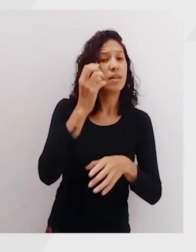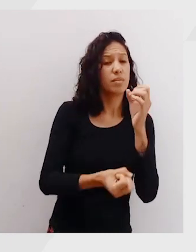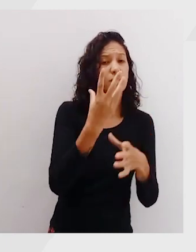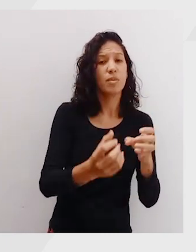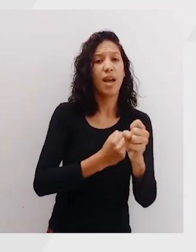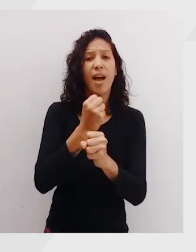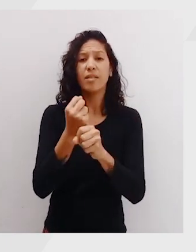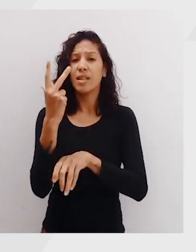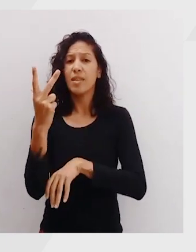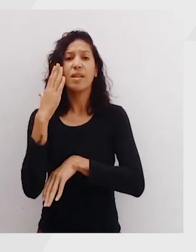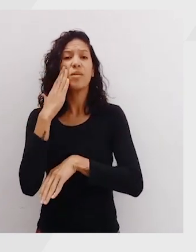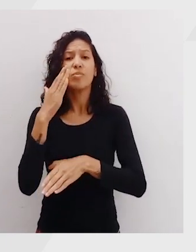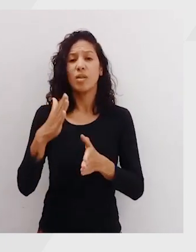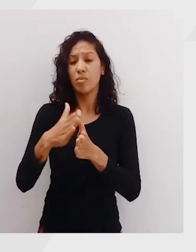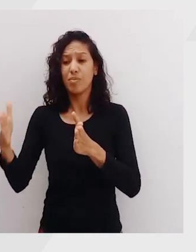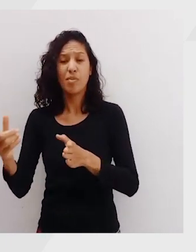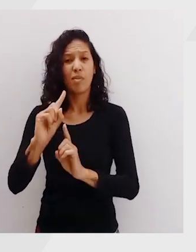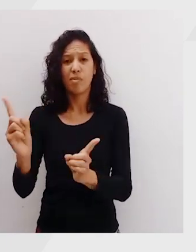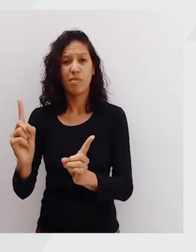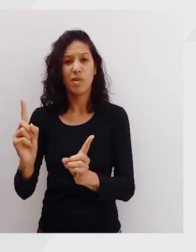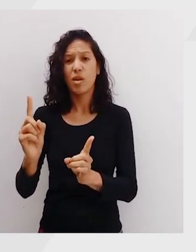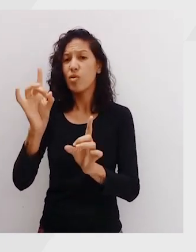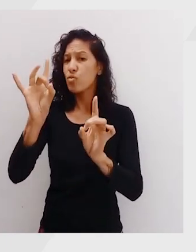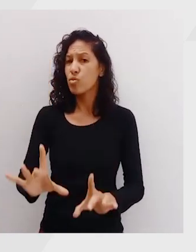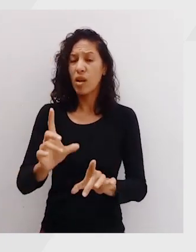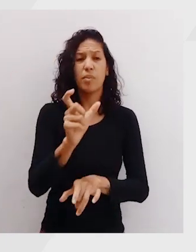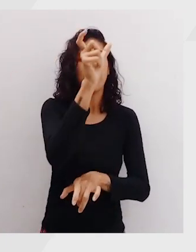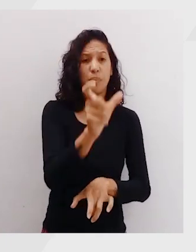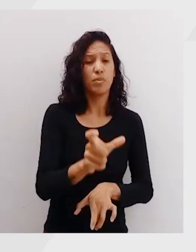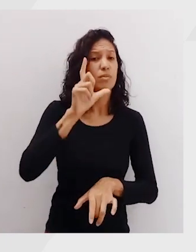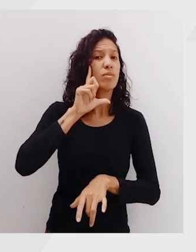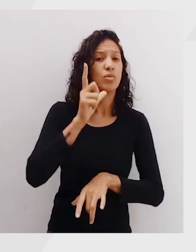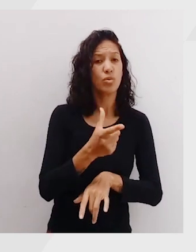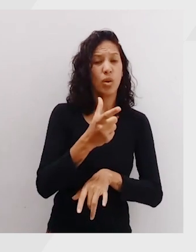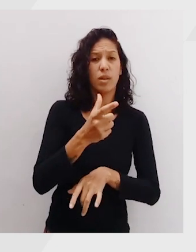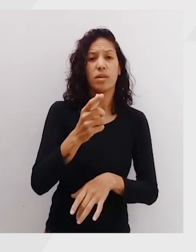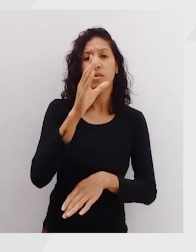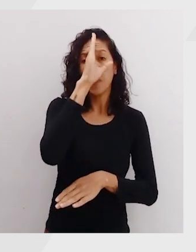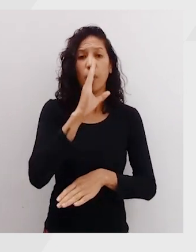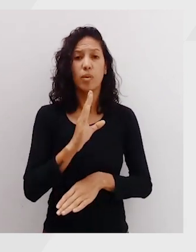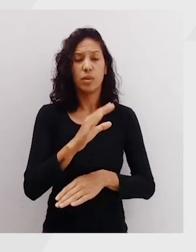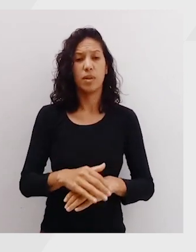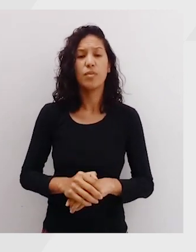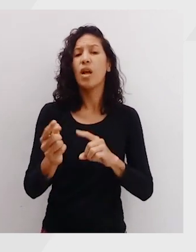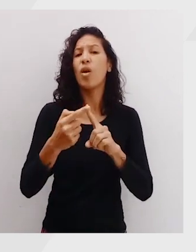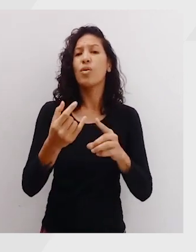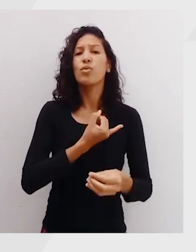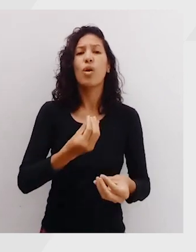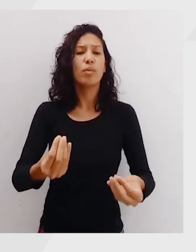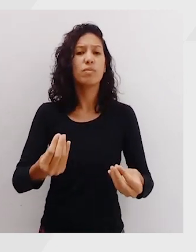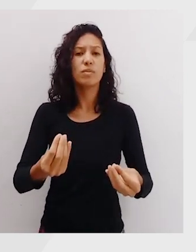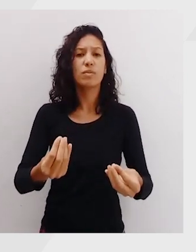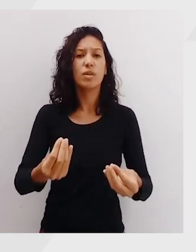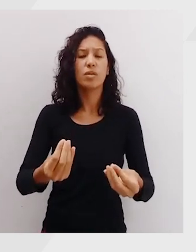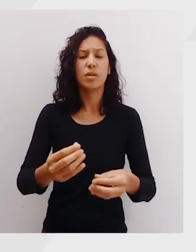a 15 exclusivamente y solo estará disponible para las personas con discapacidad auditiva. El teléfono